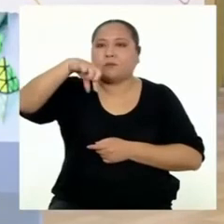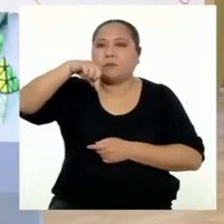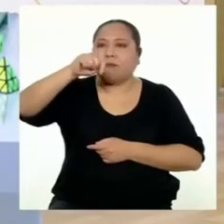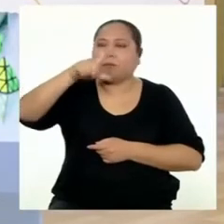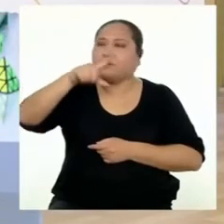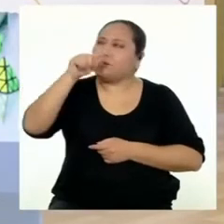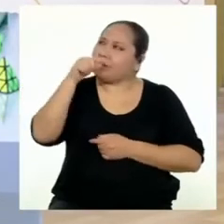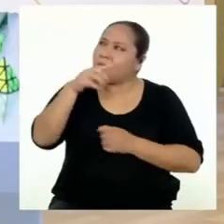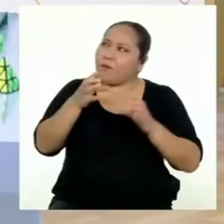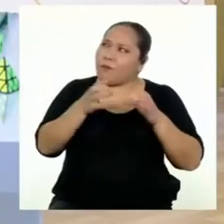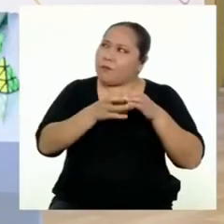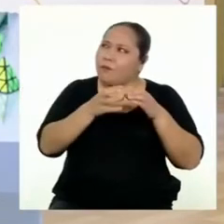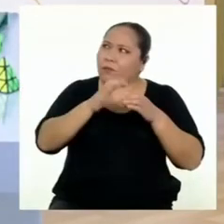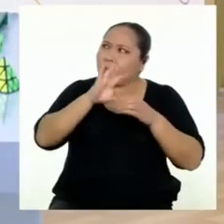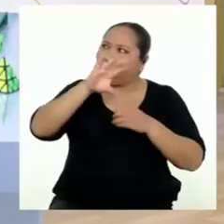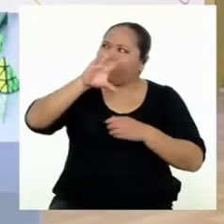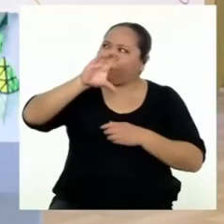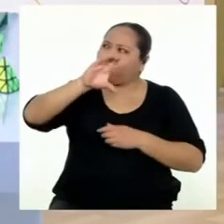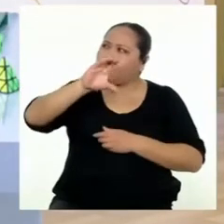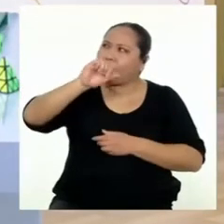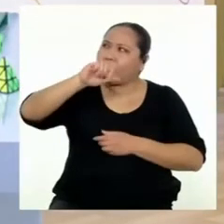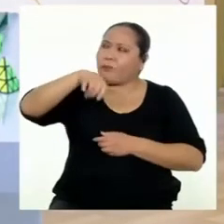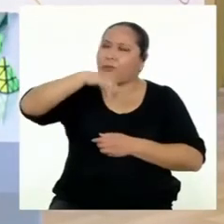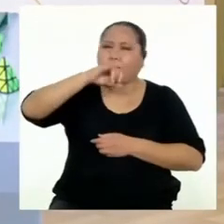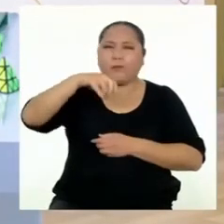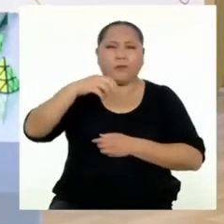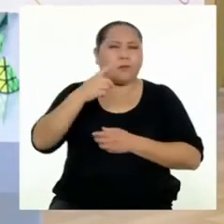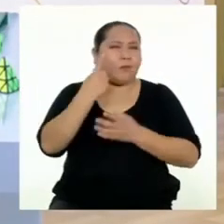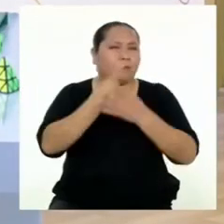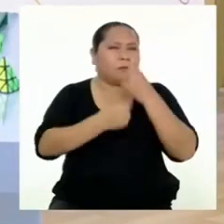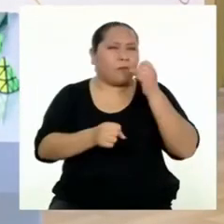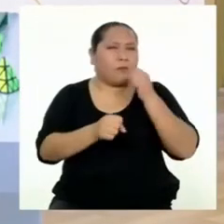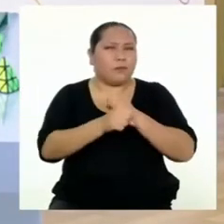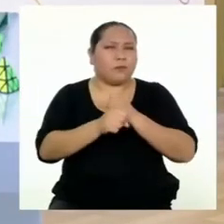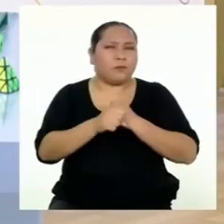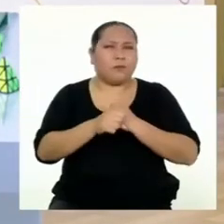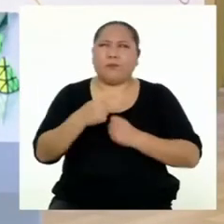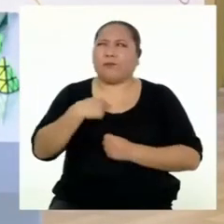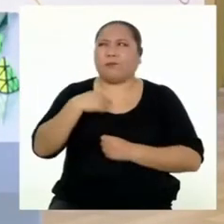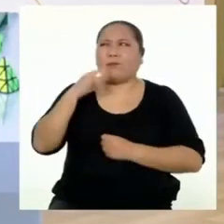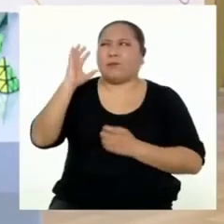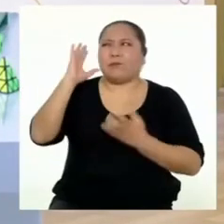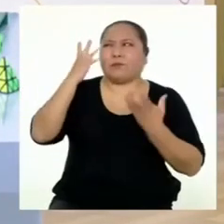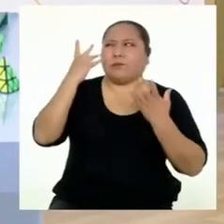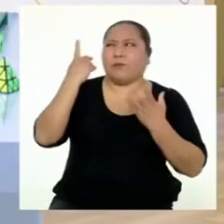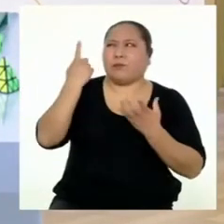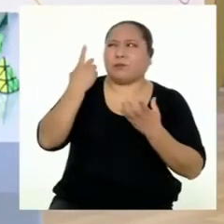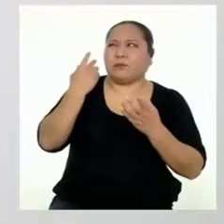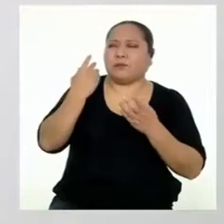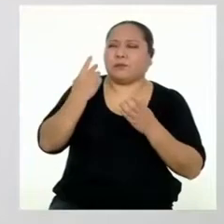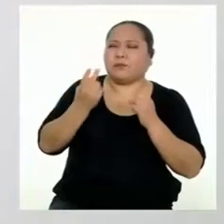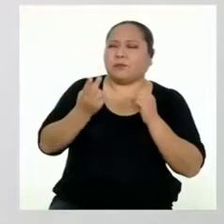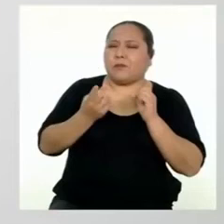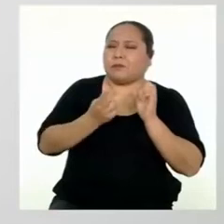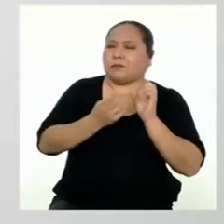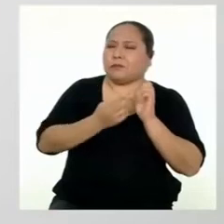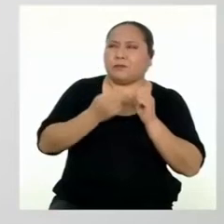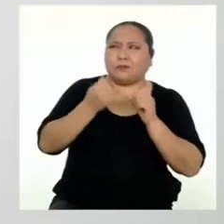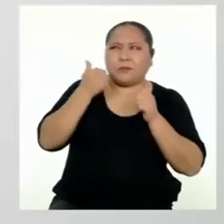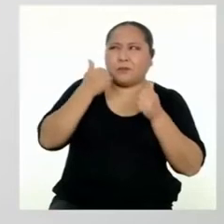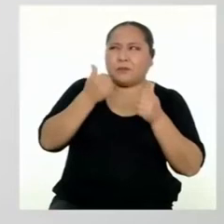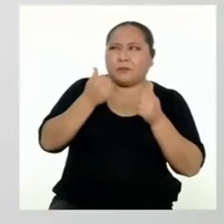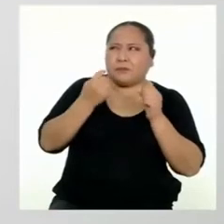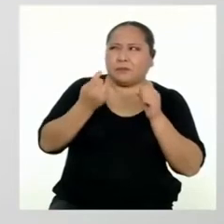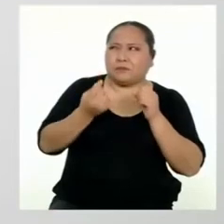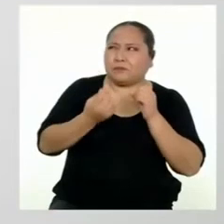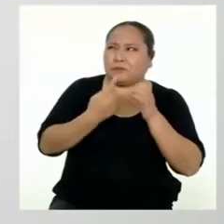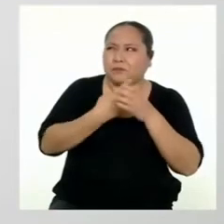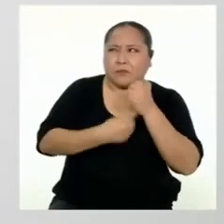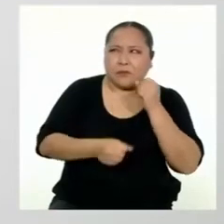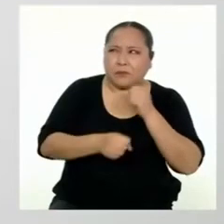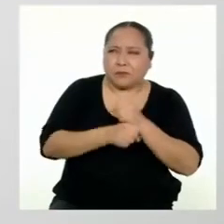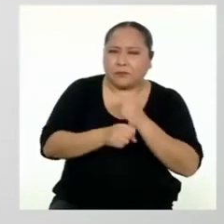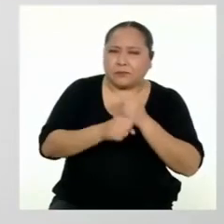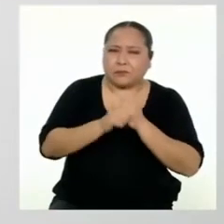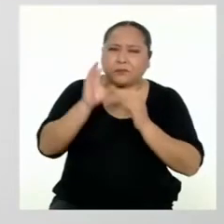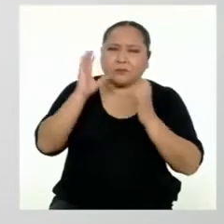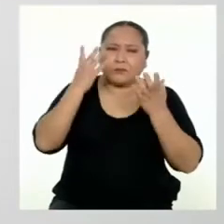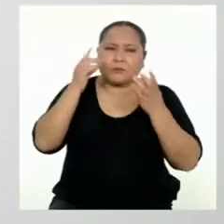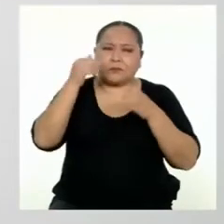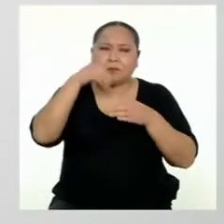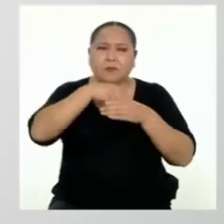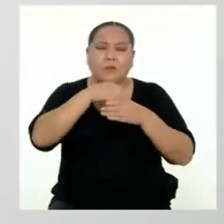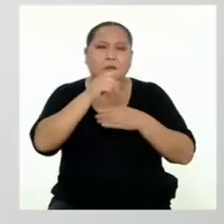confiables? No sé por qué me da la impresión de que no suenan tan seguras como un banco. Ahí te equivocas.